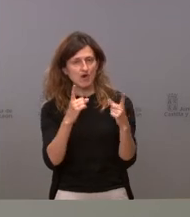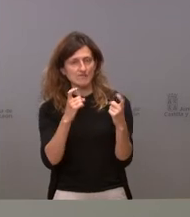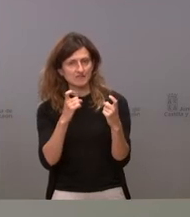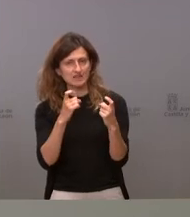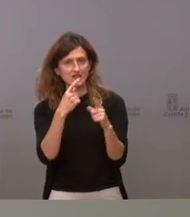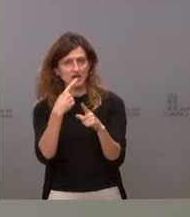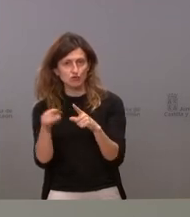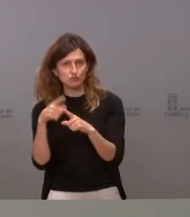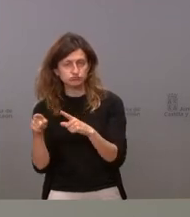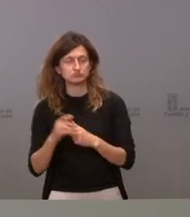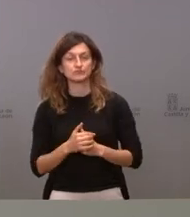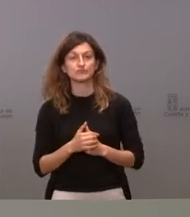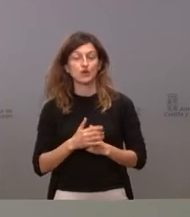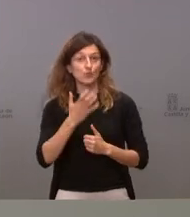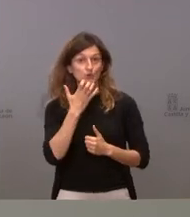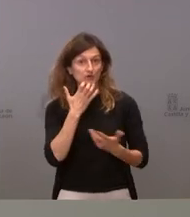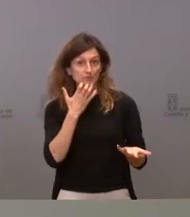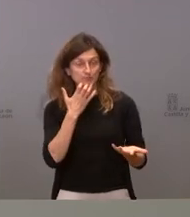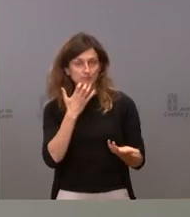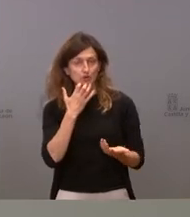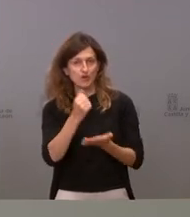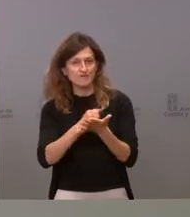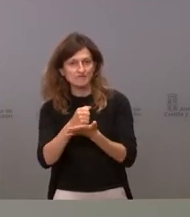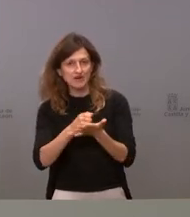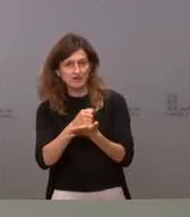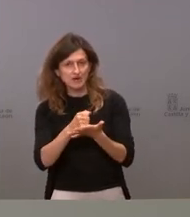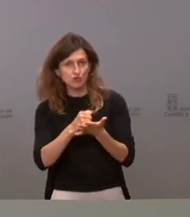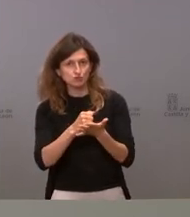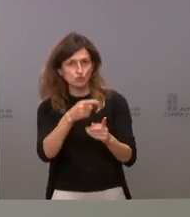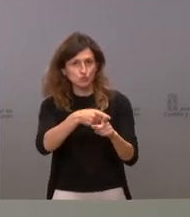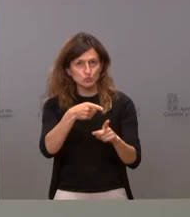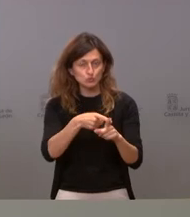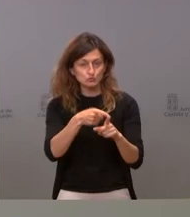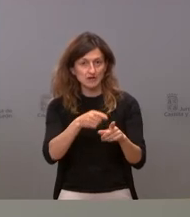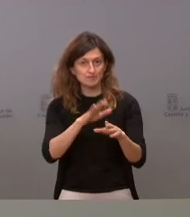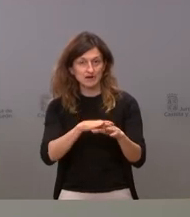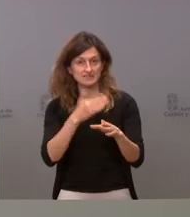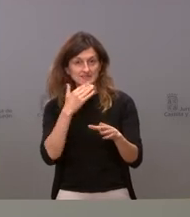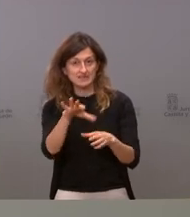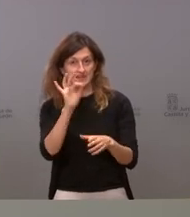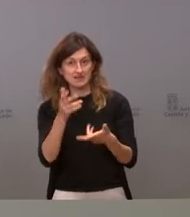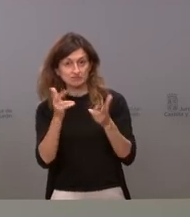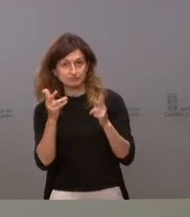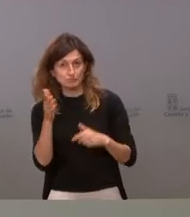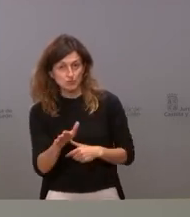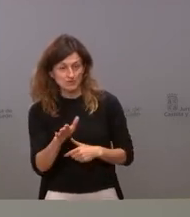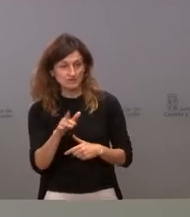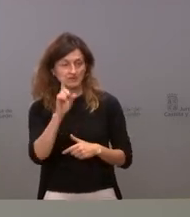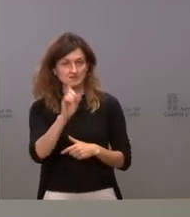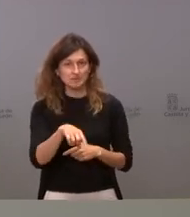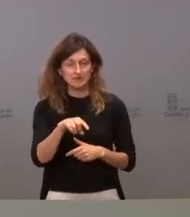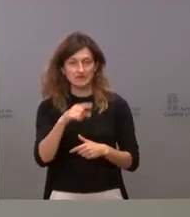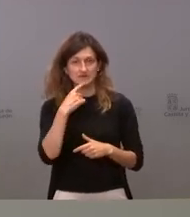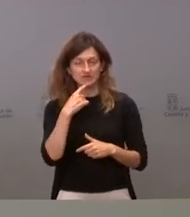flecos como determinar pues por ejemplo con qué fármacos se tiene que proceder para hacer la eutanasia los criterios a la hora de rellenar